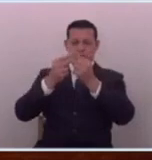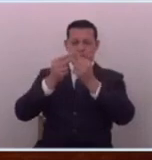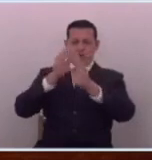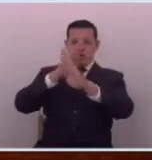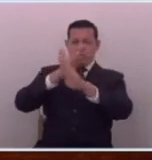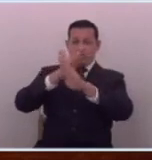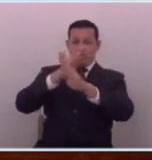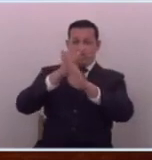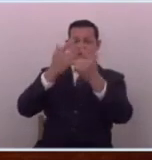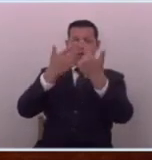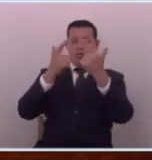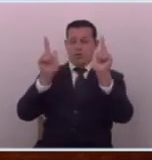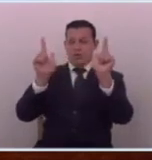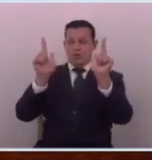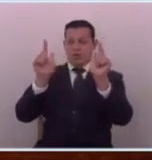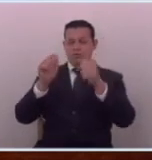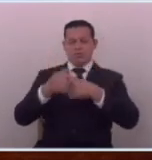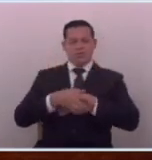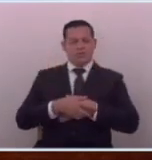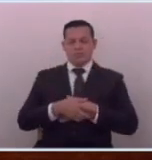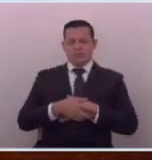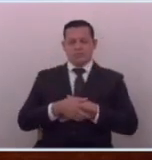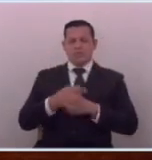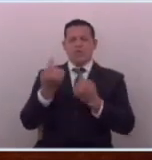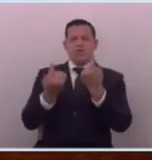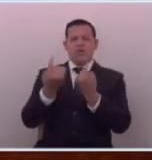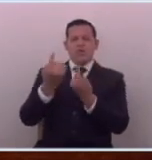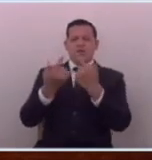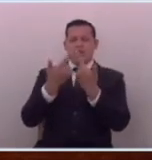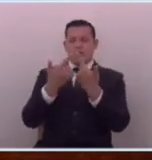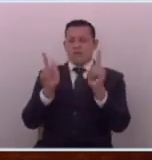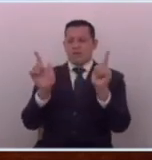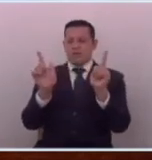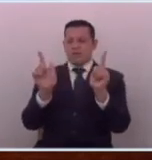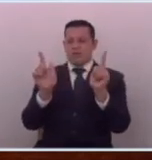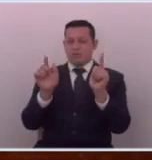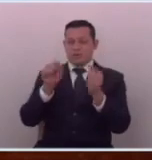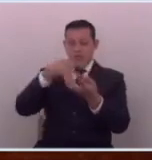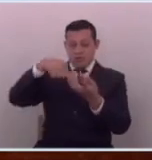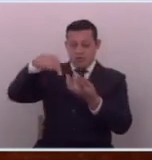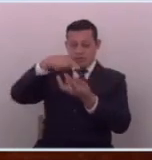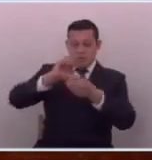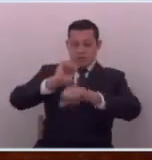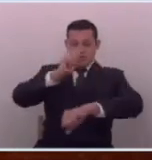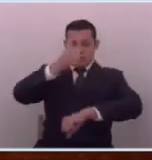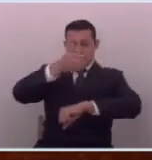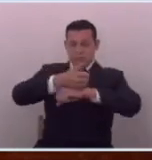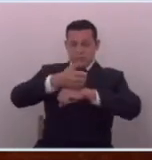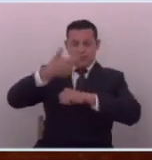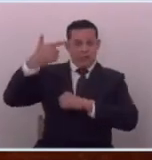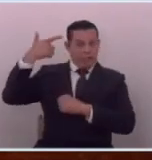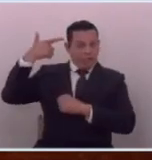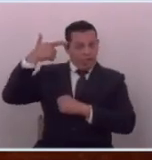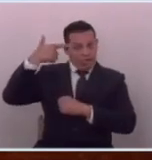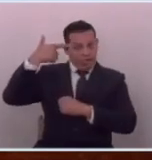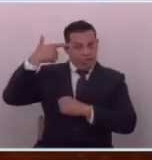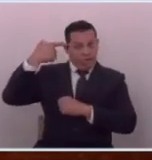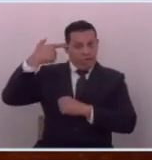defensores de la libertad ¿de qué libertad? de la que ustedes me pusieron a punta de pistola